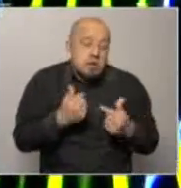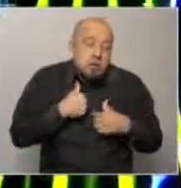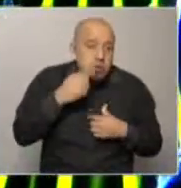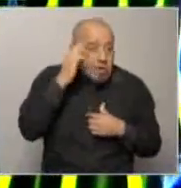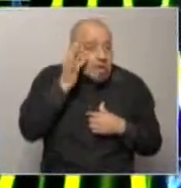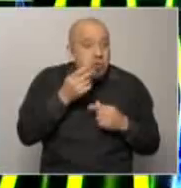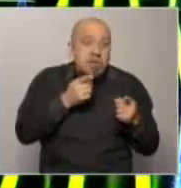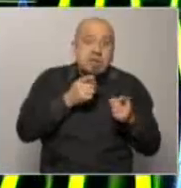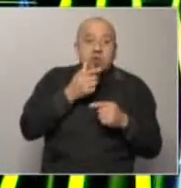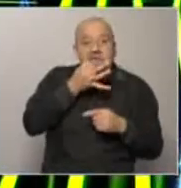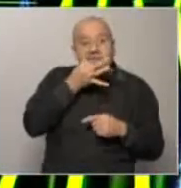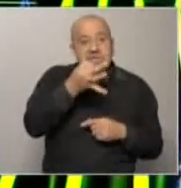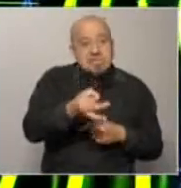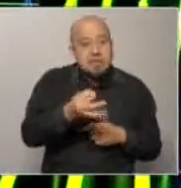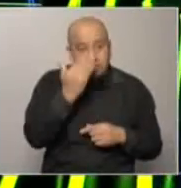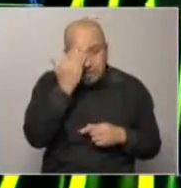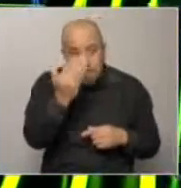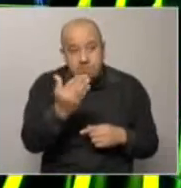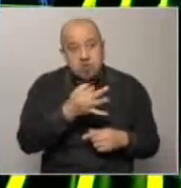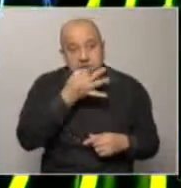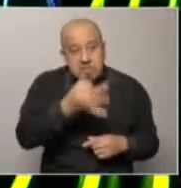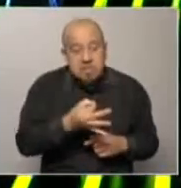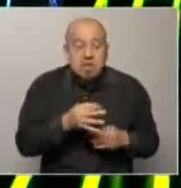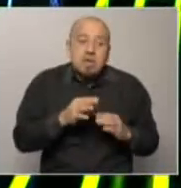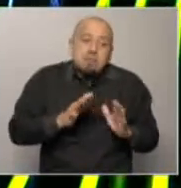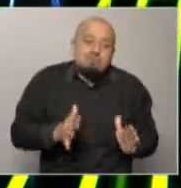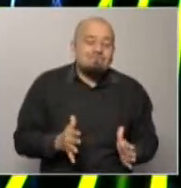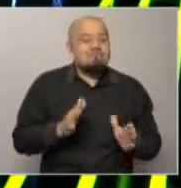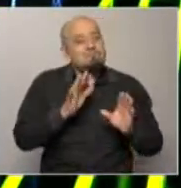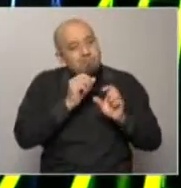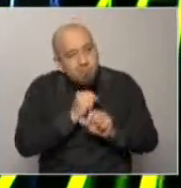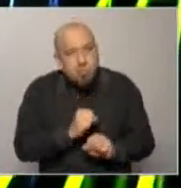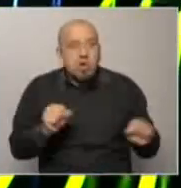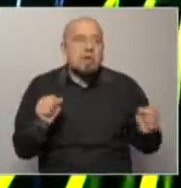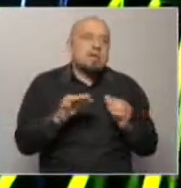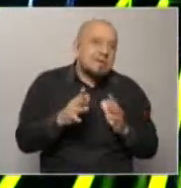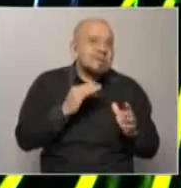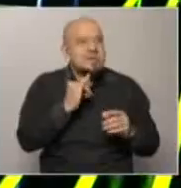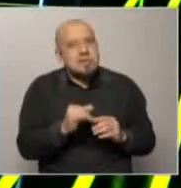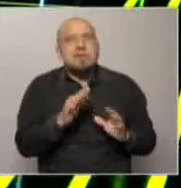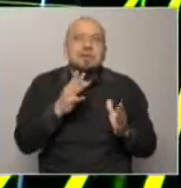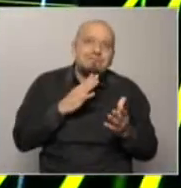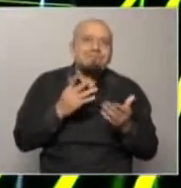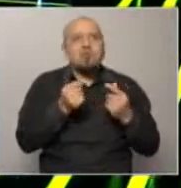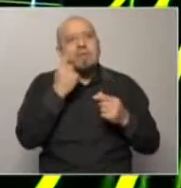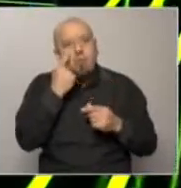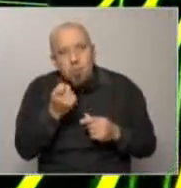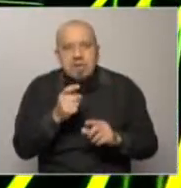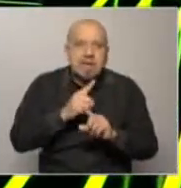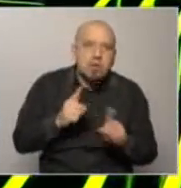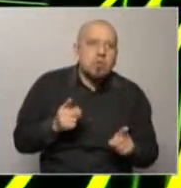argumento del Frente Amplio de que, bueno, de que en realidad pudo haber habido negligencia, pero en última instancia